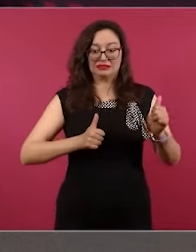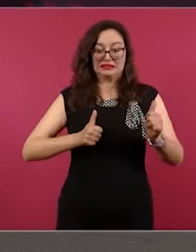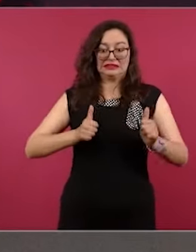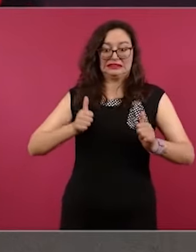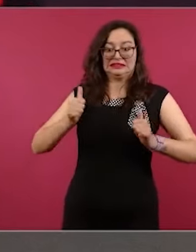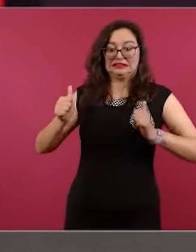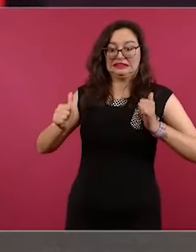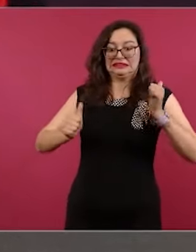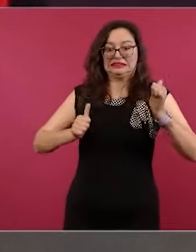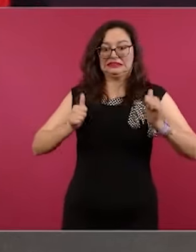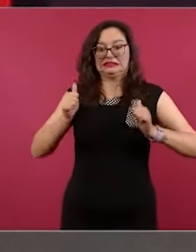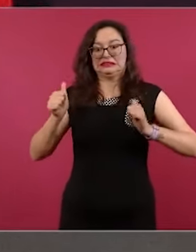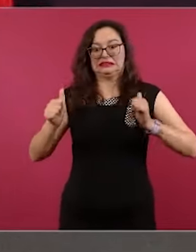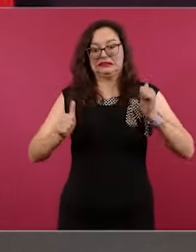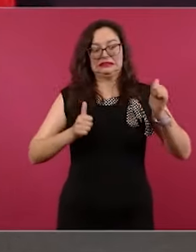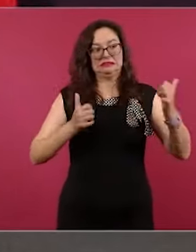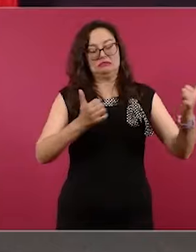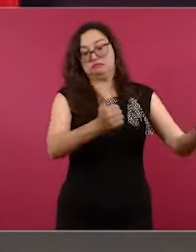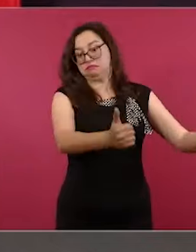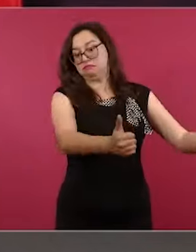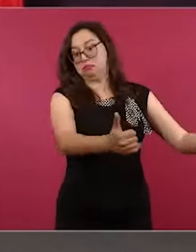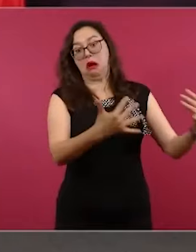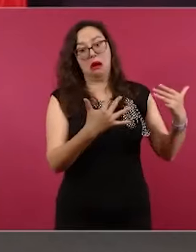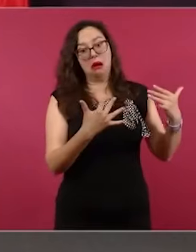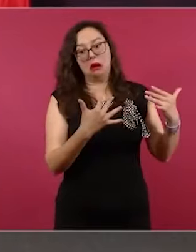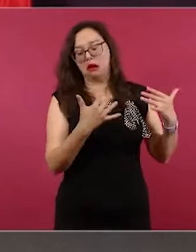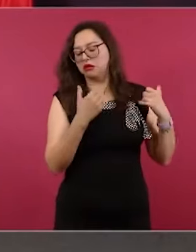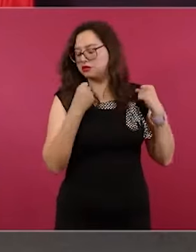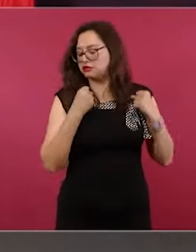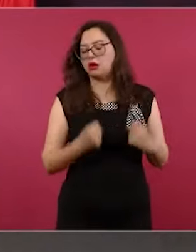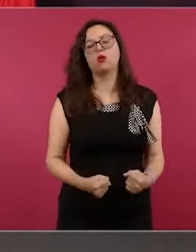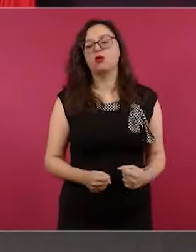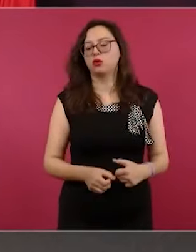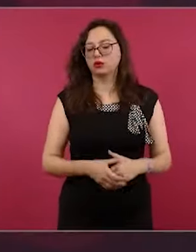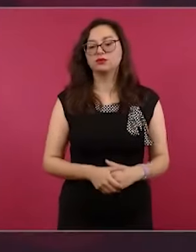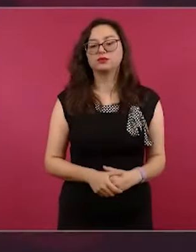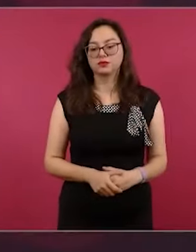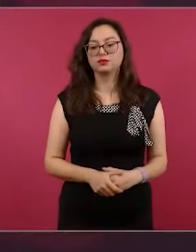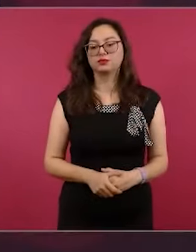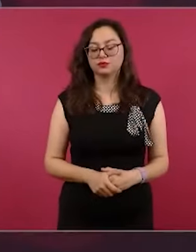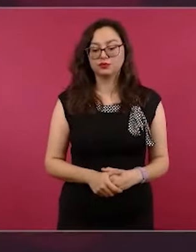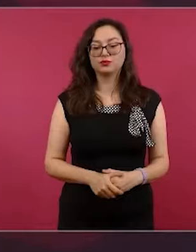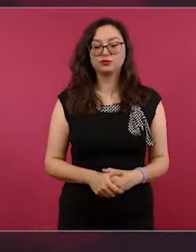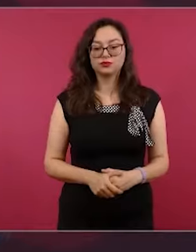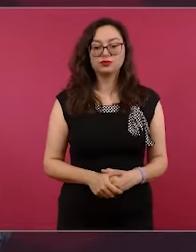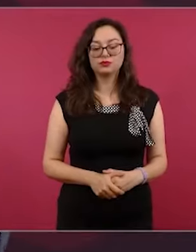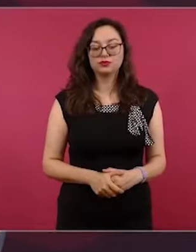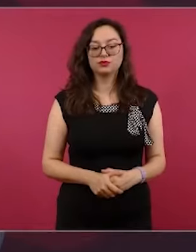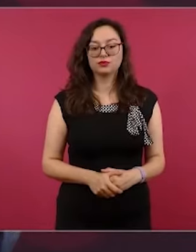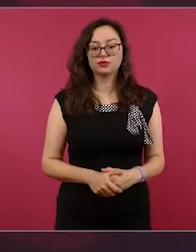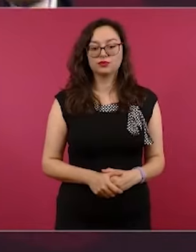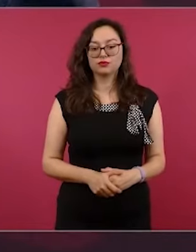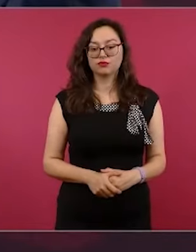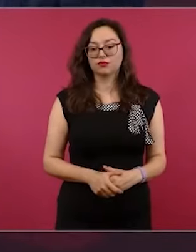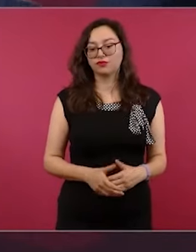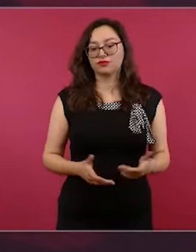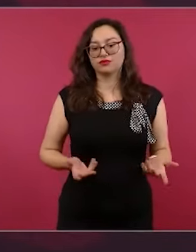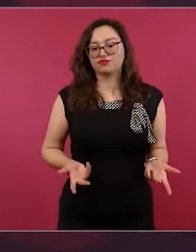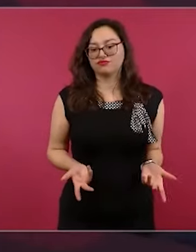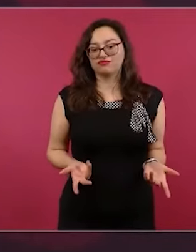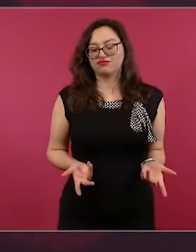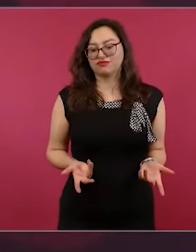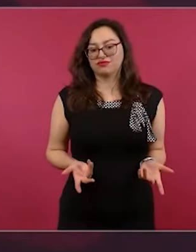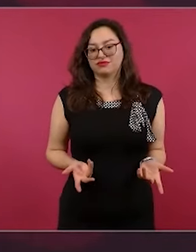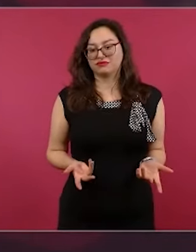Lo que hemos hecho ha sido producto del esfuerzo, de las fatigas de millones de mexicanos. Esta es una transformación que se inició y continúa impulsada